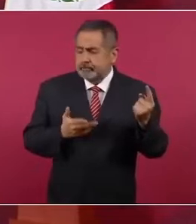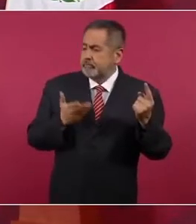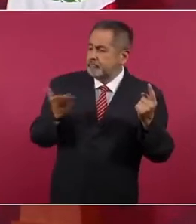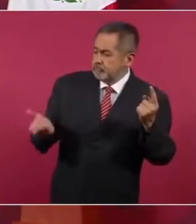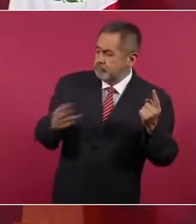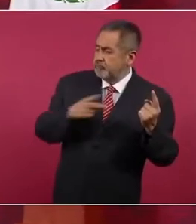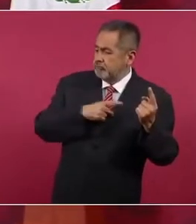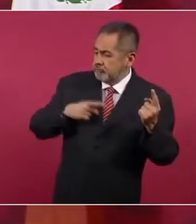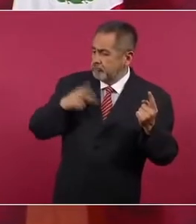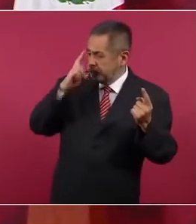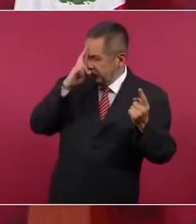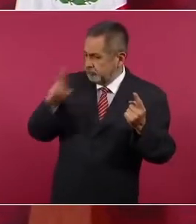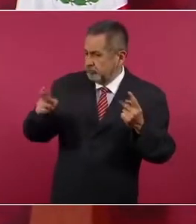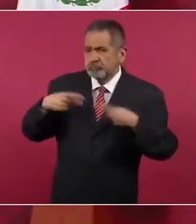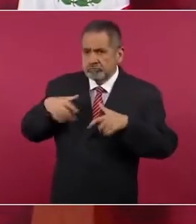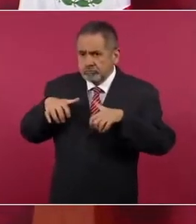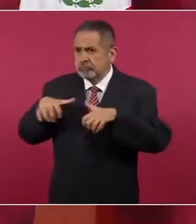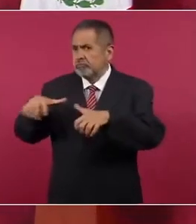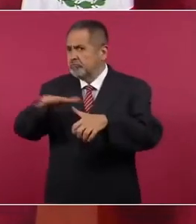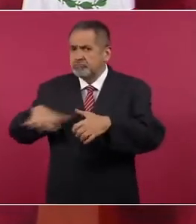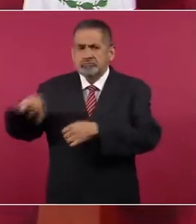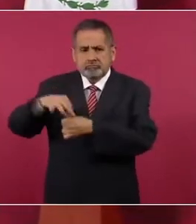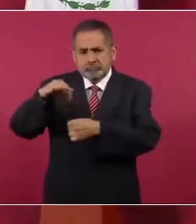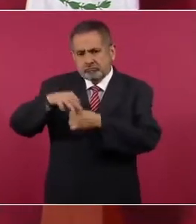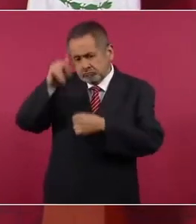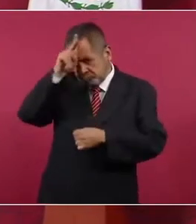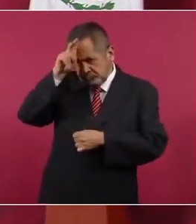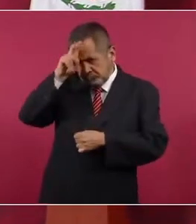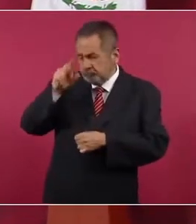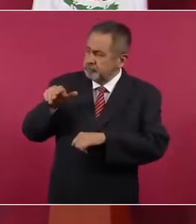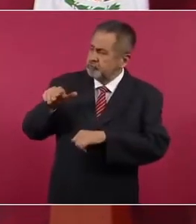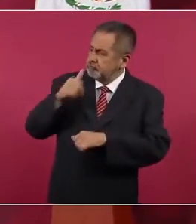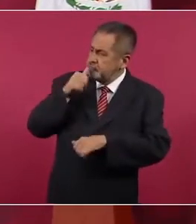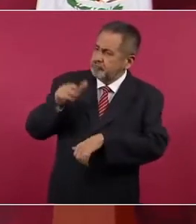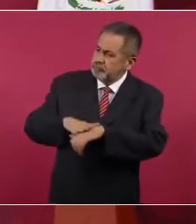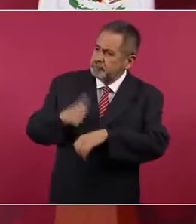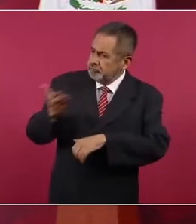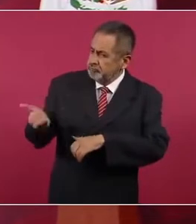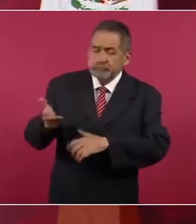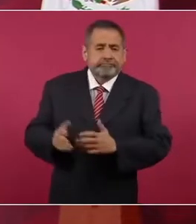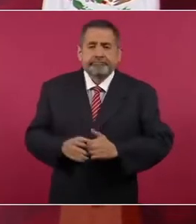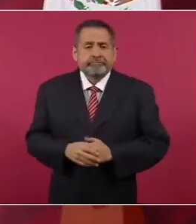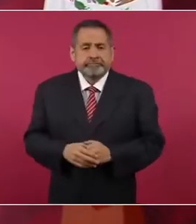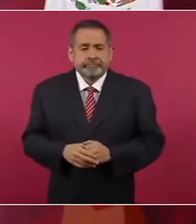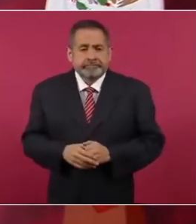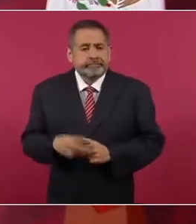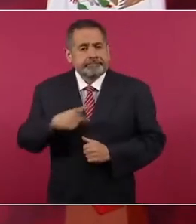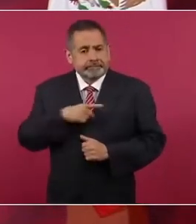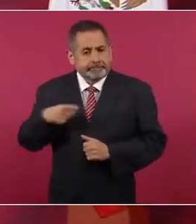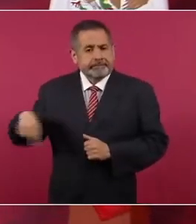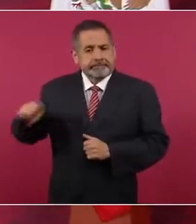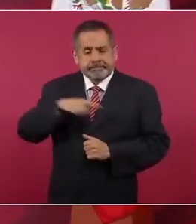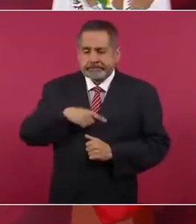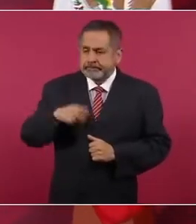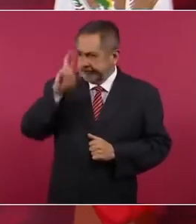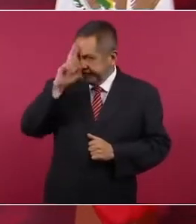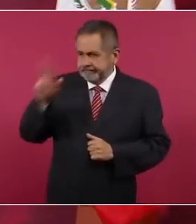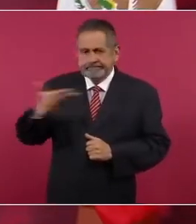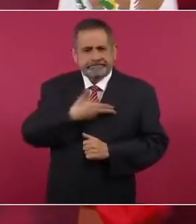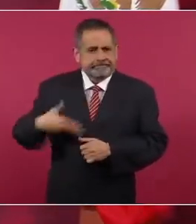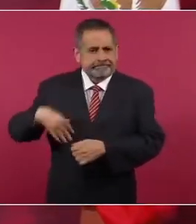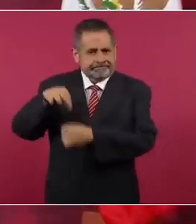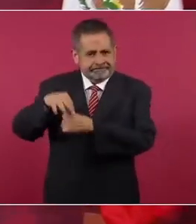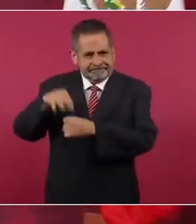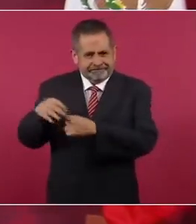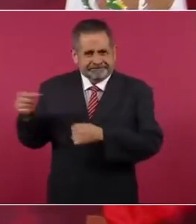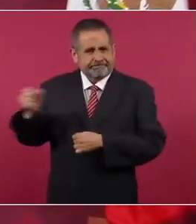respetara la voluntad del pueblo, que se respetara al presidente electo